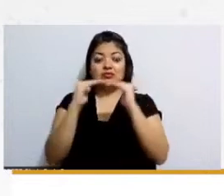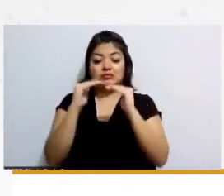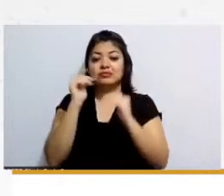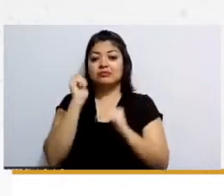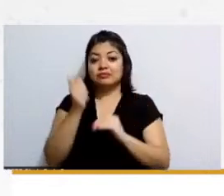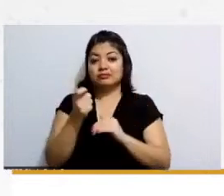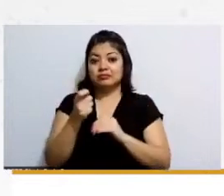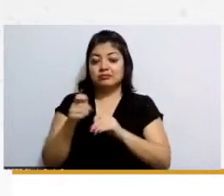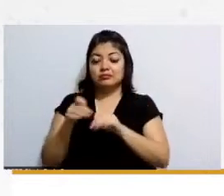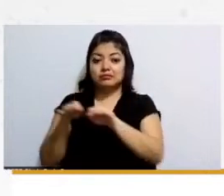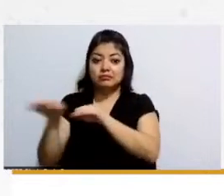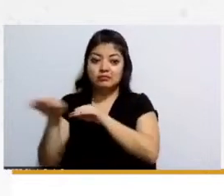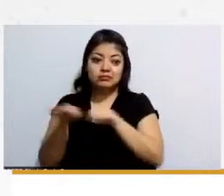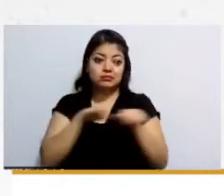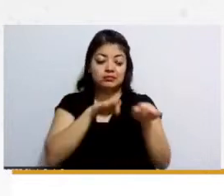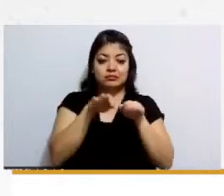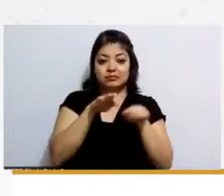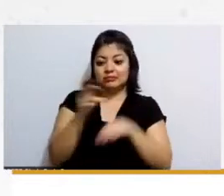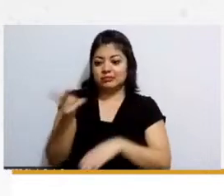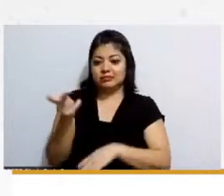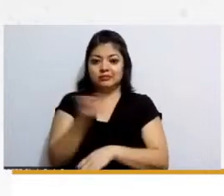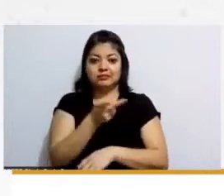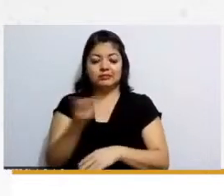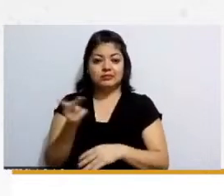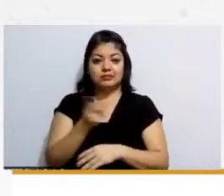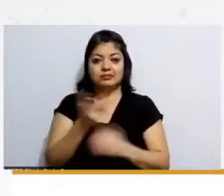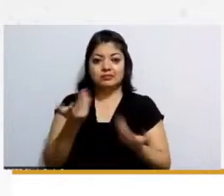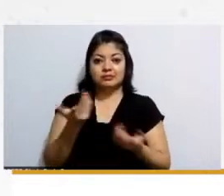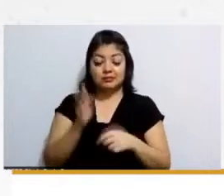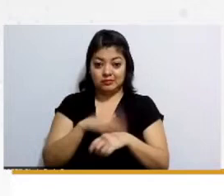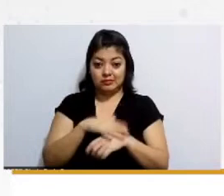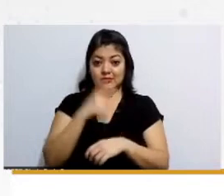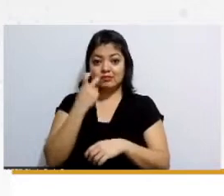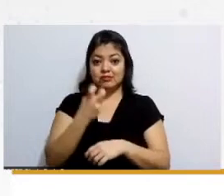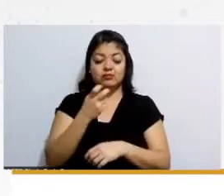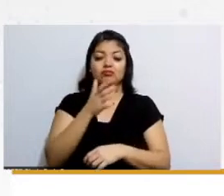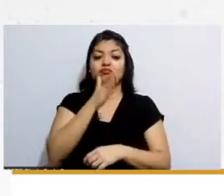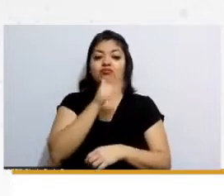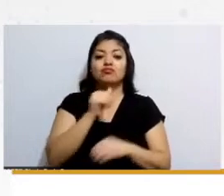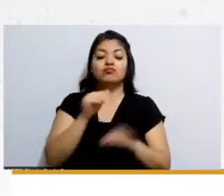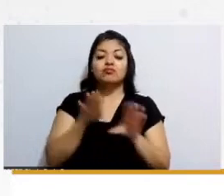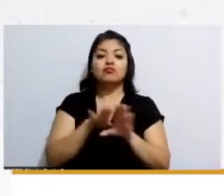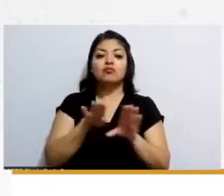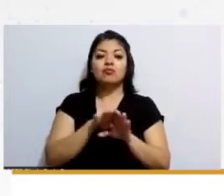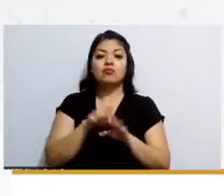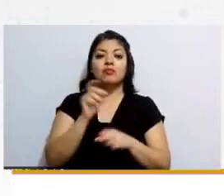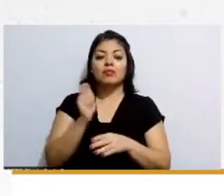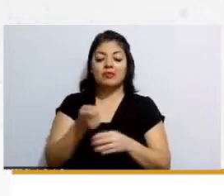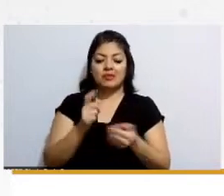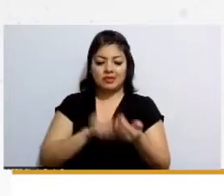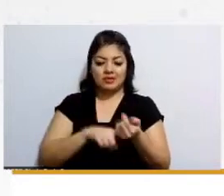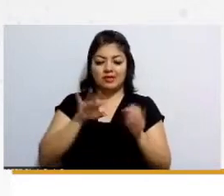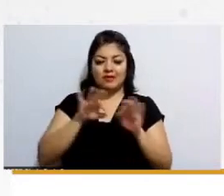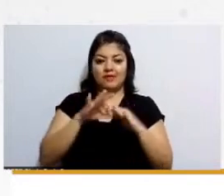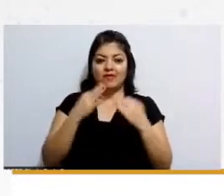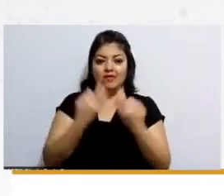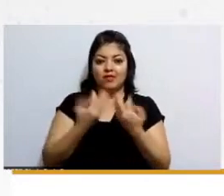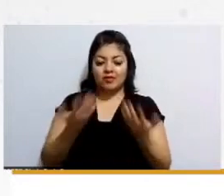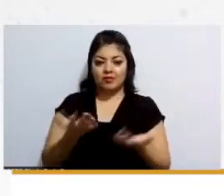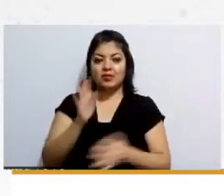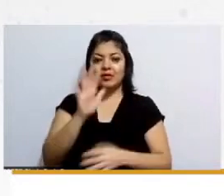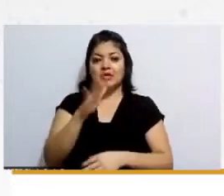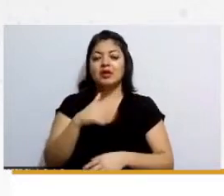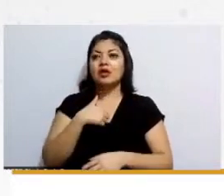de trabajo los dos ¿no? y por ende ya no podemos seguir con estos estereotipos entonces aquí me gusta